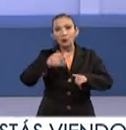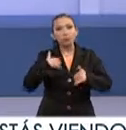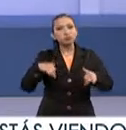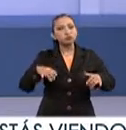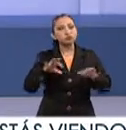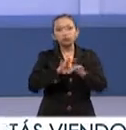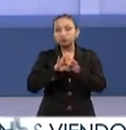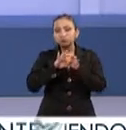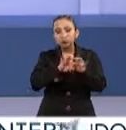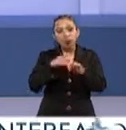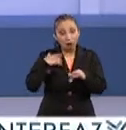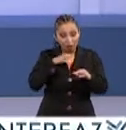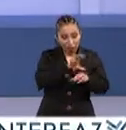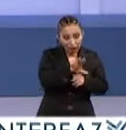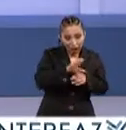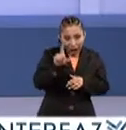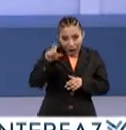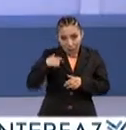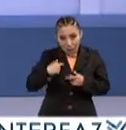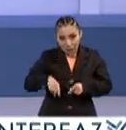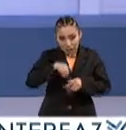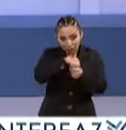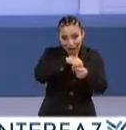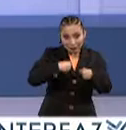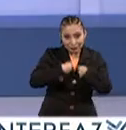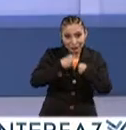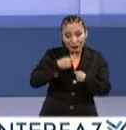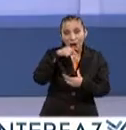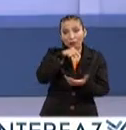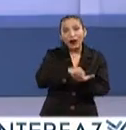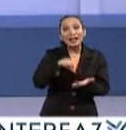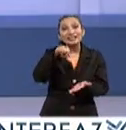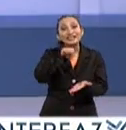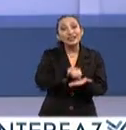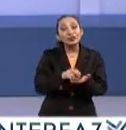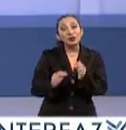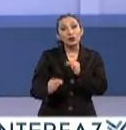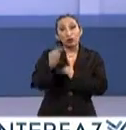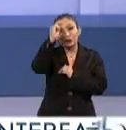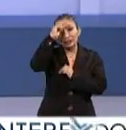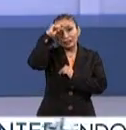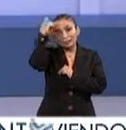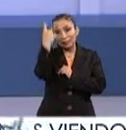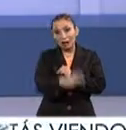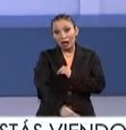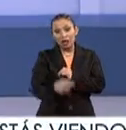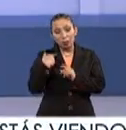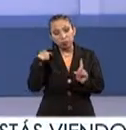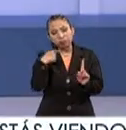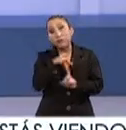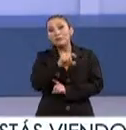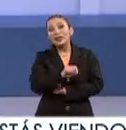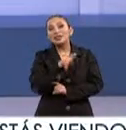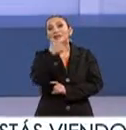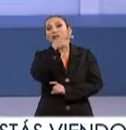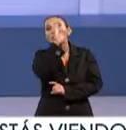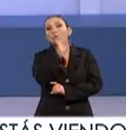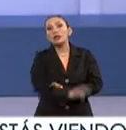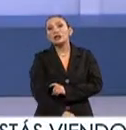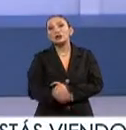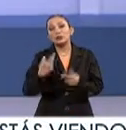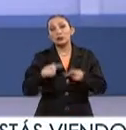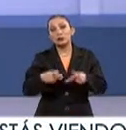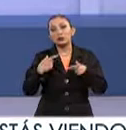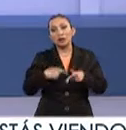con la distribución geográfica de la población. En la zona centro y norte del país se concentra el 27% de la